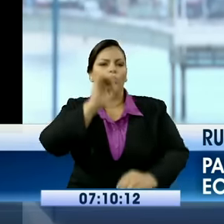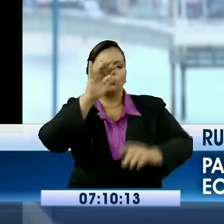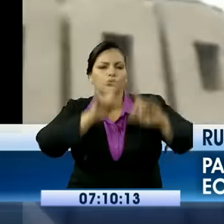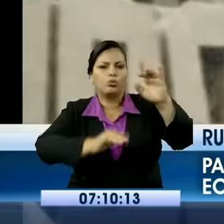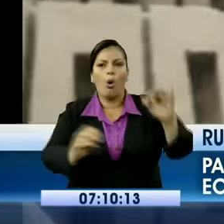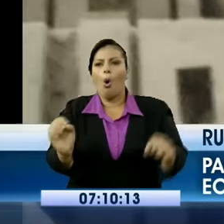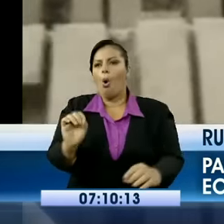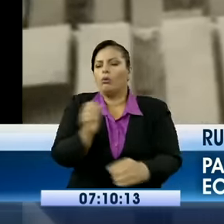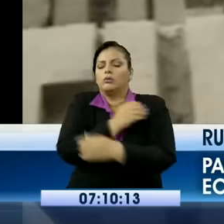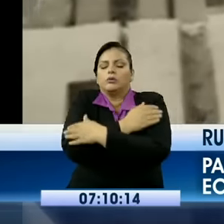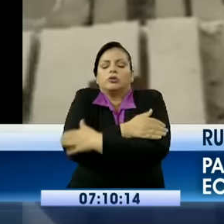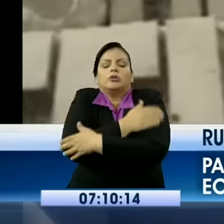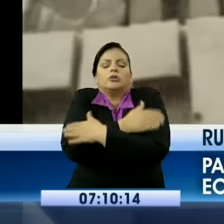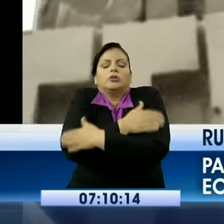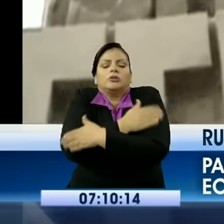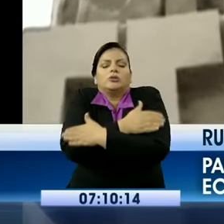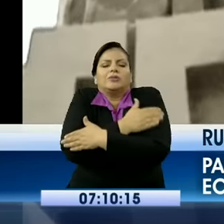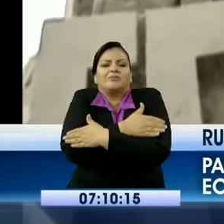frío.